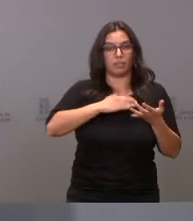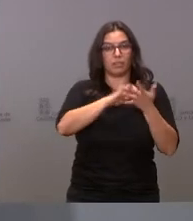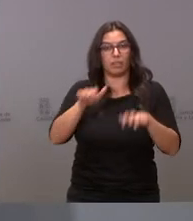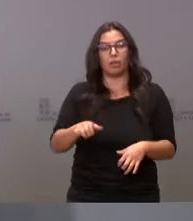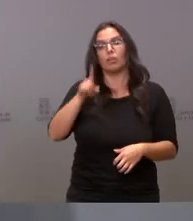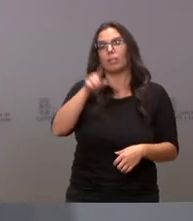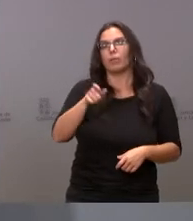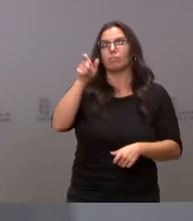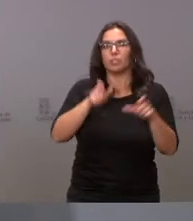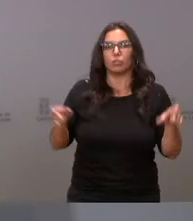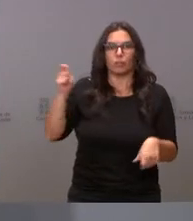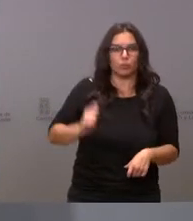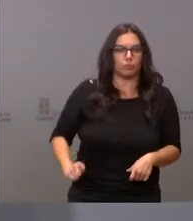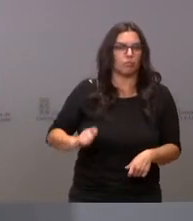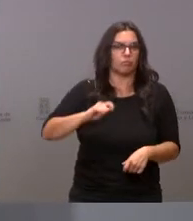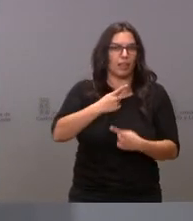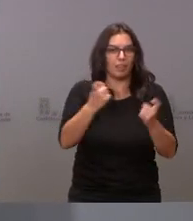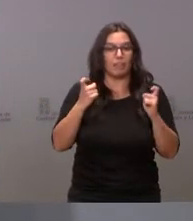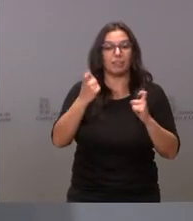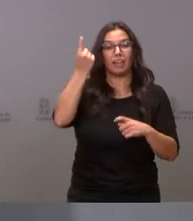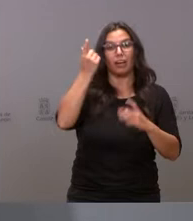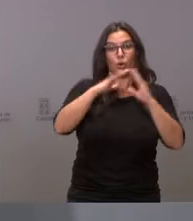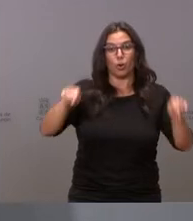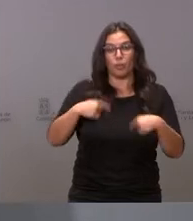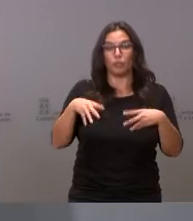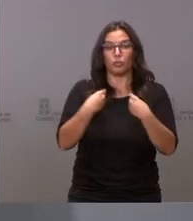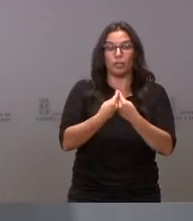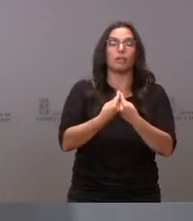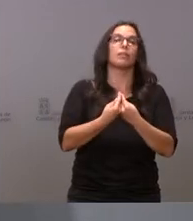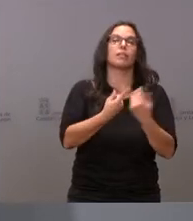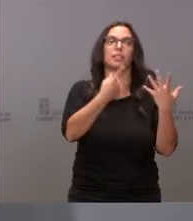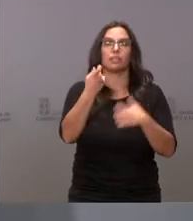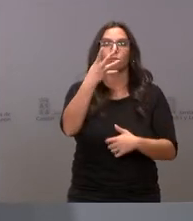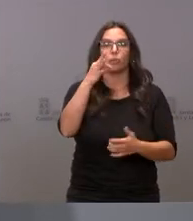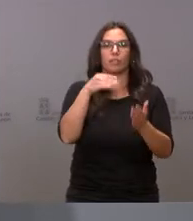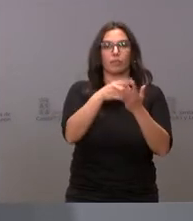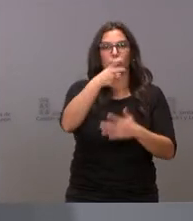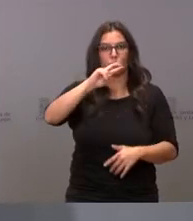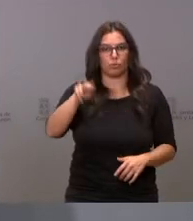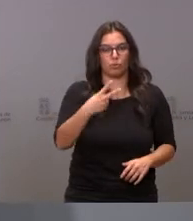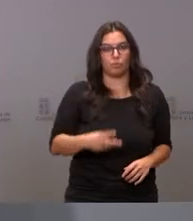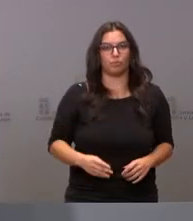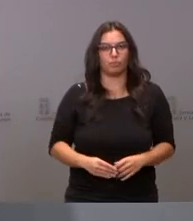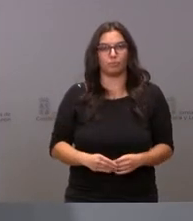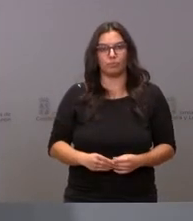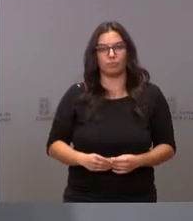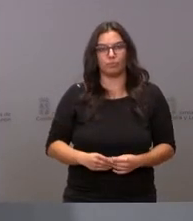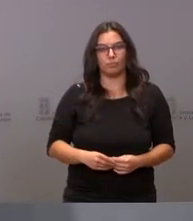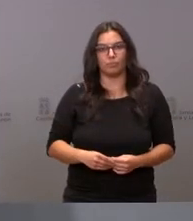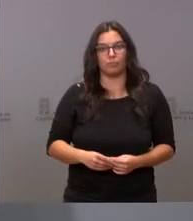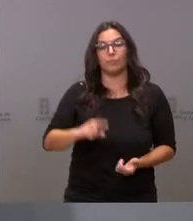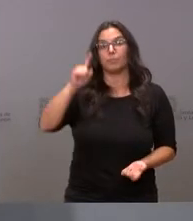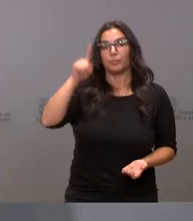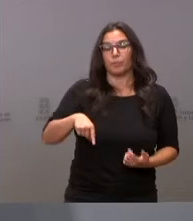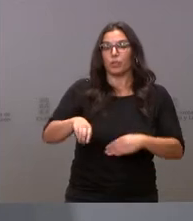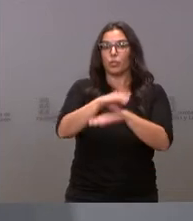personal necesario. El presupuesto de este convenio asciende a 640.200 euros. También